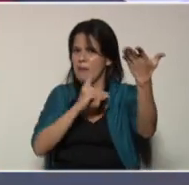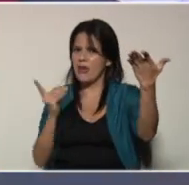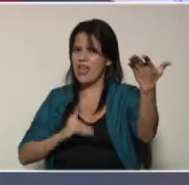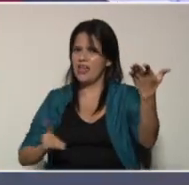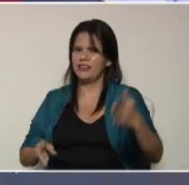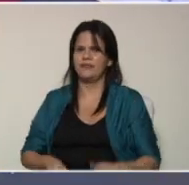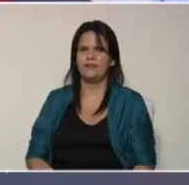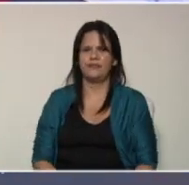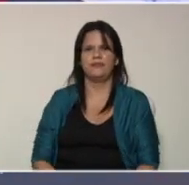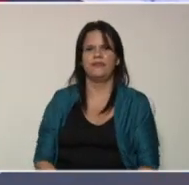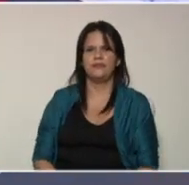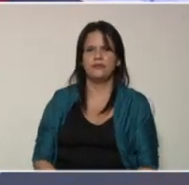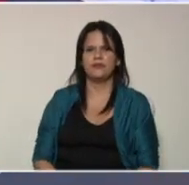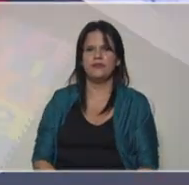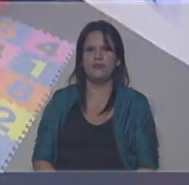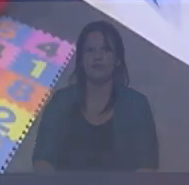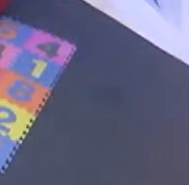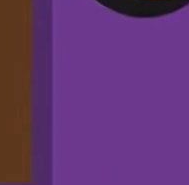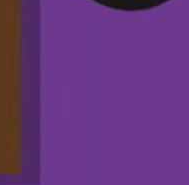hasta mañana